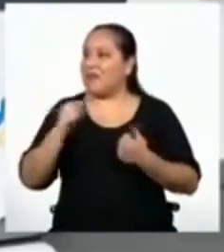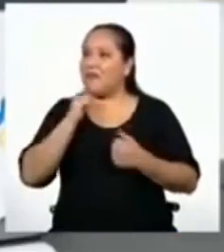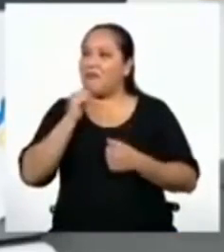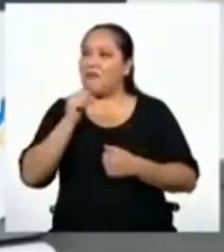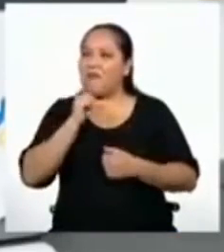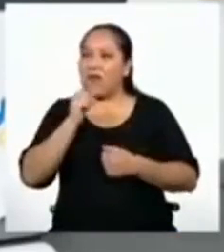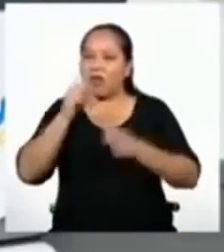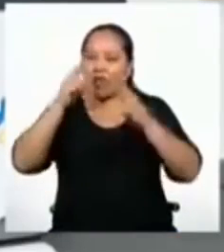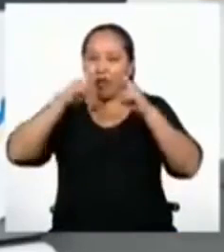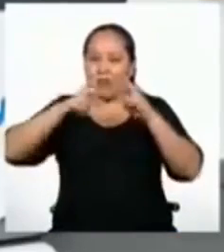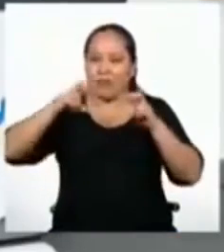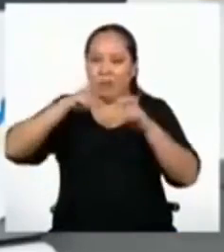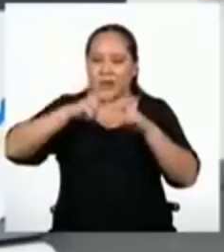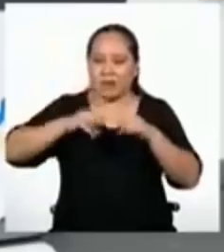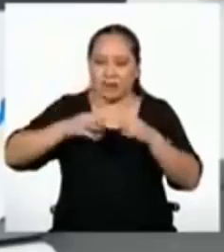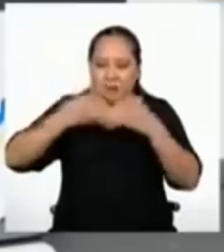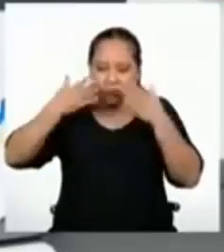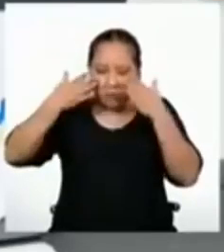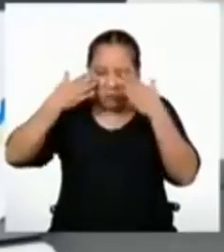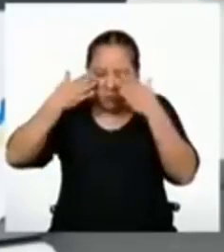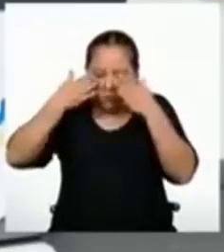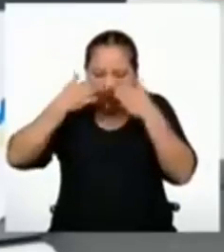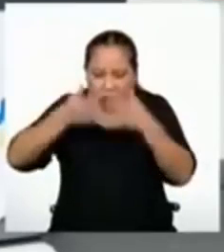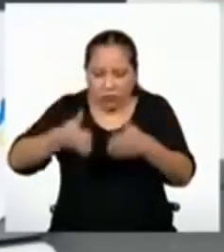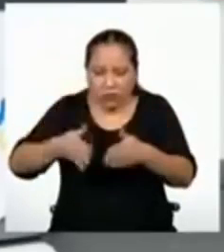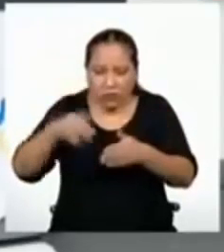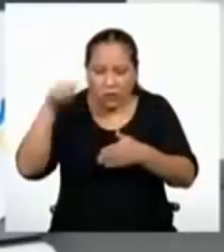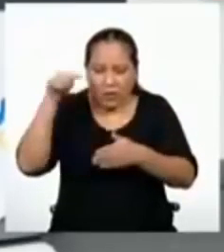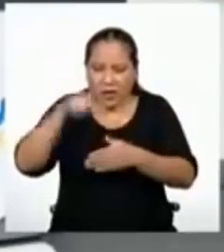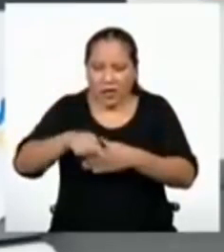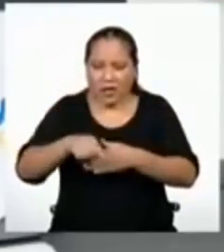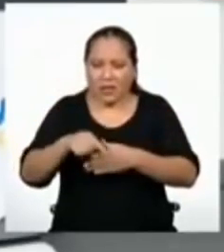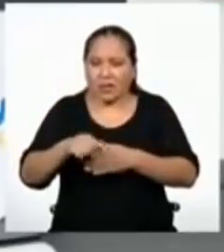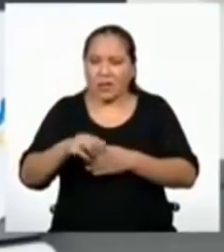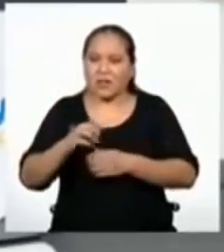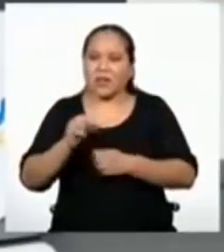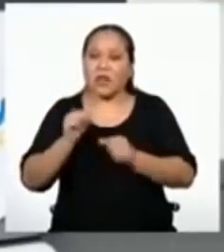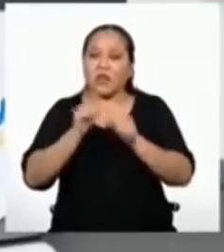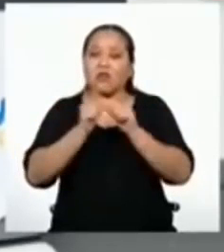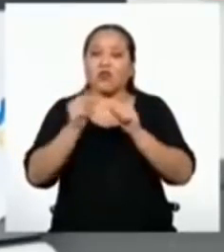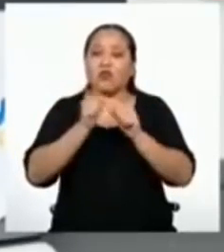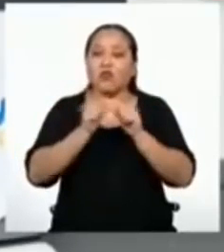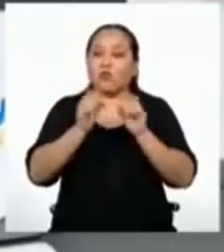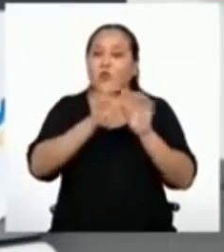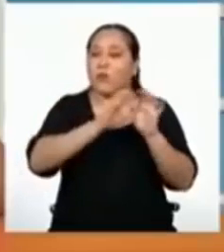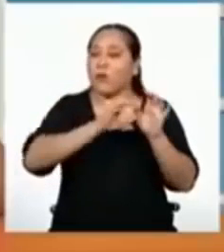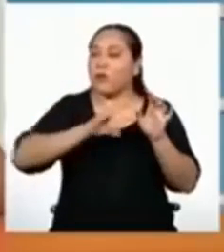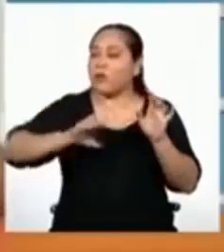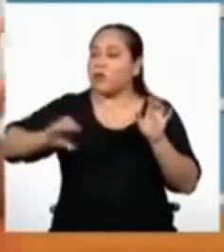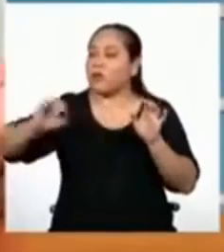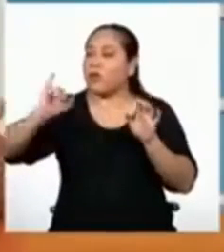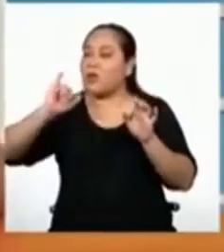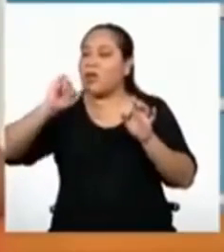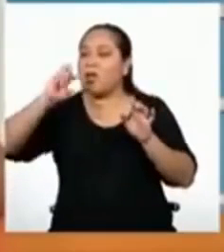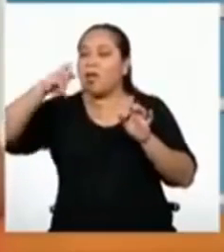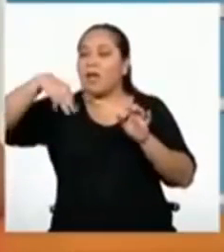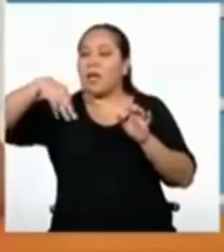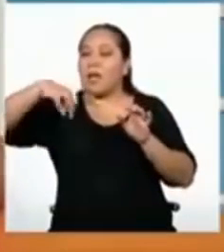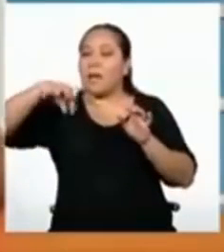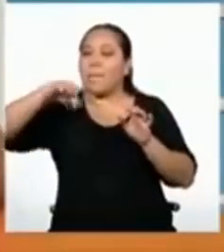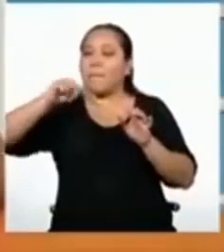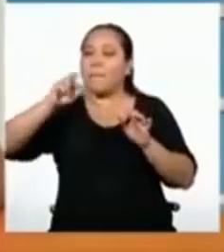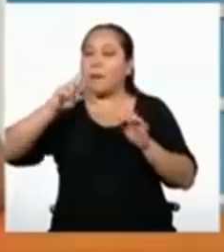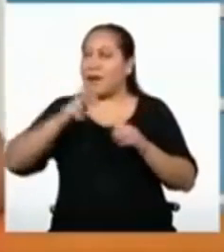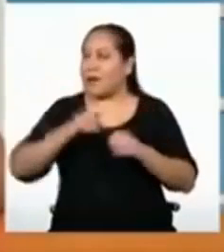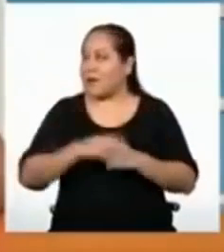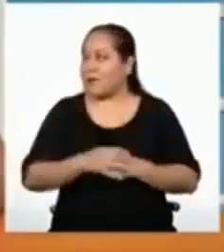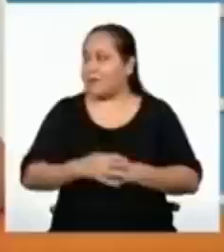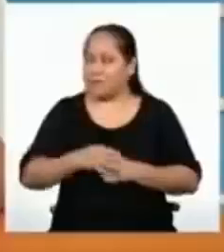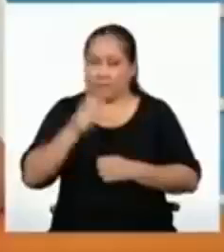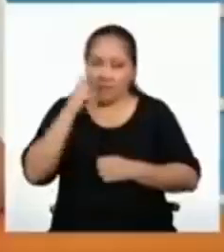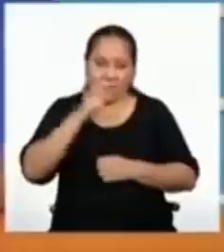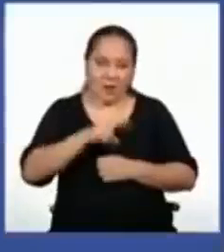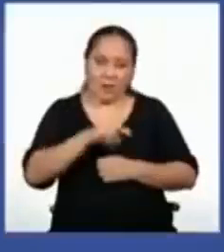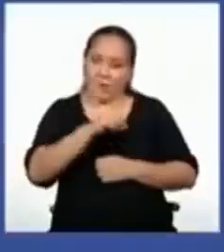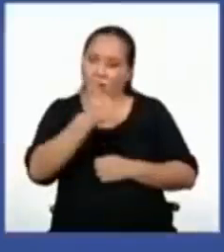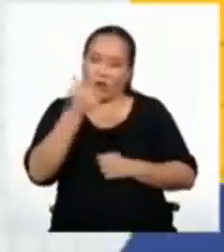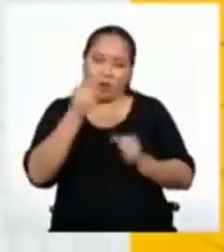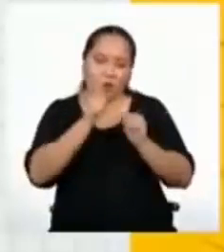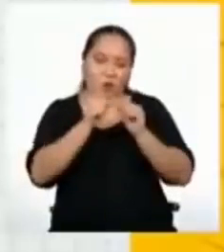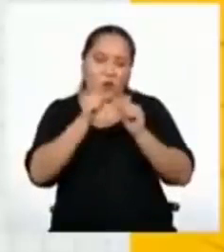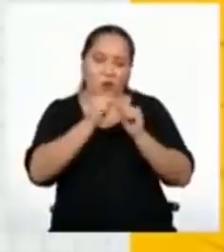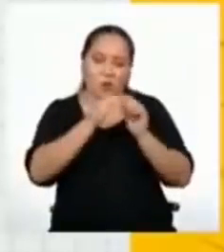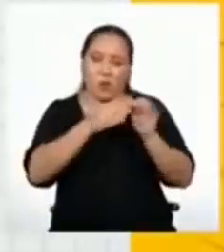nos falta analizar a mayor detalle aquellas que tienen una cantidad impar de términos. ¡Genial! Veamos otro caso.